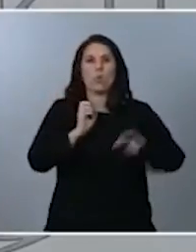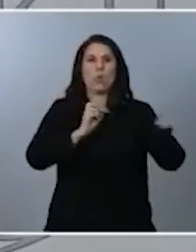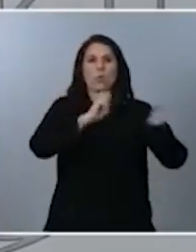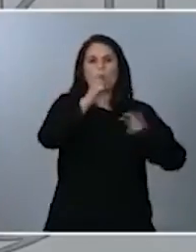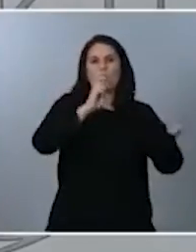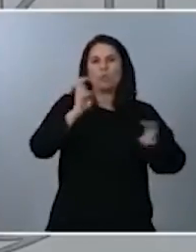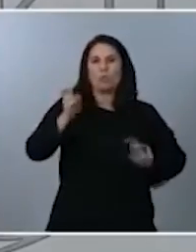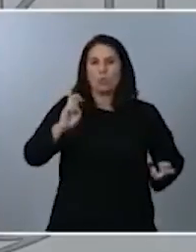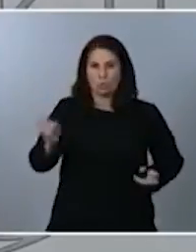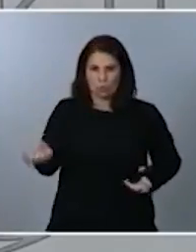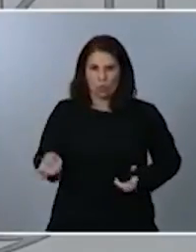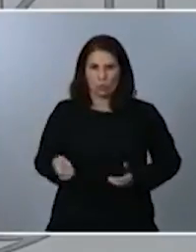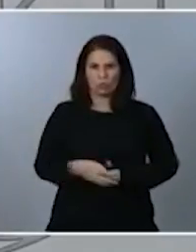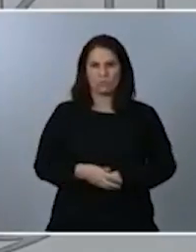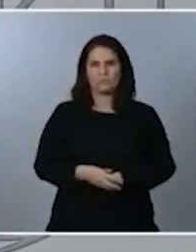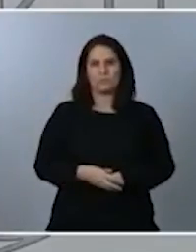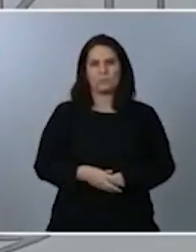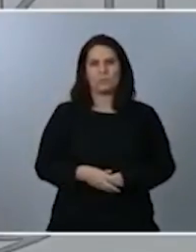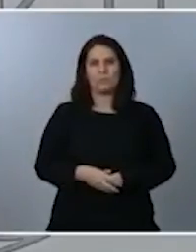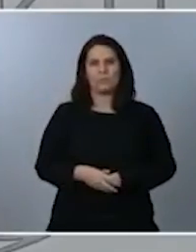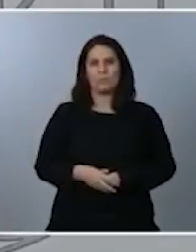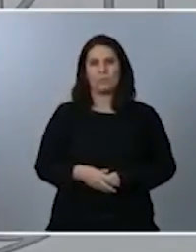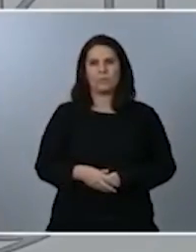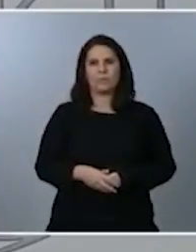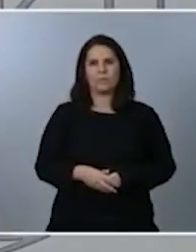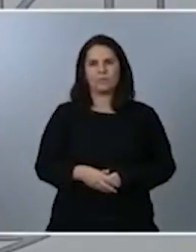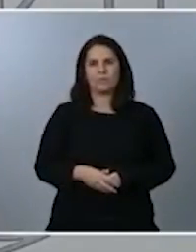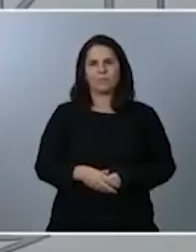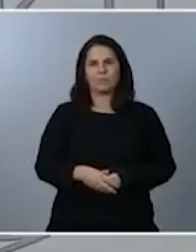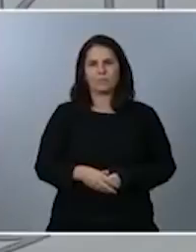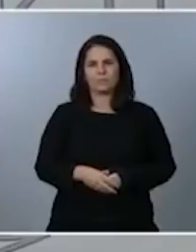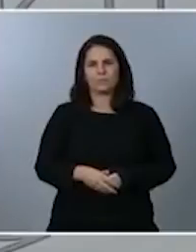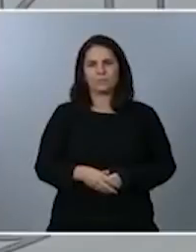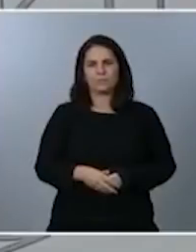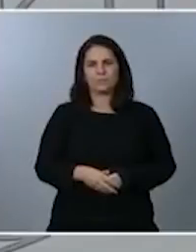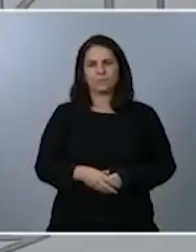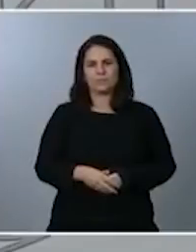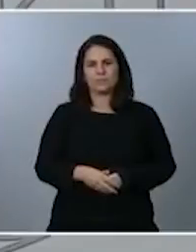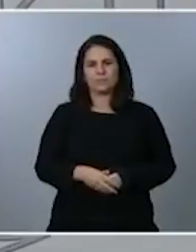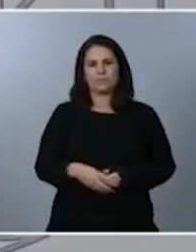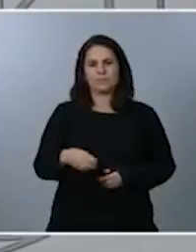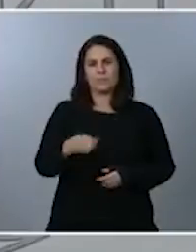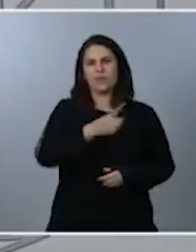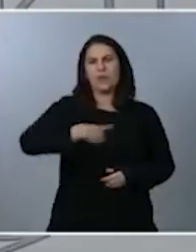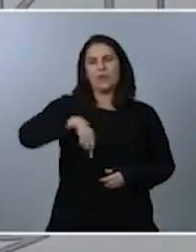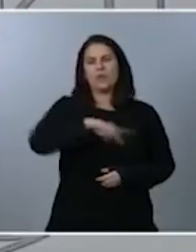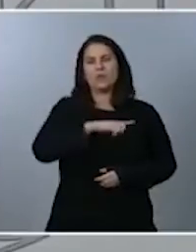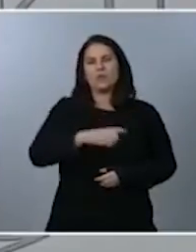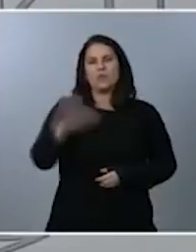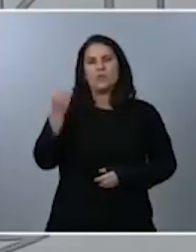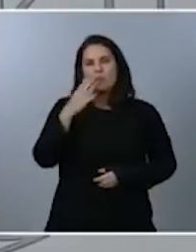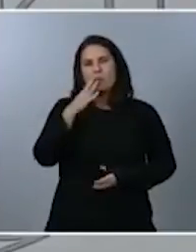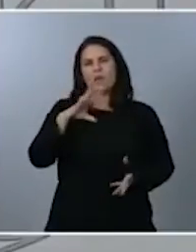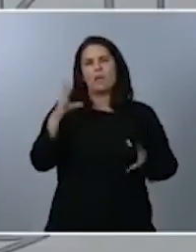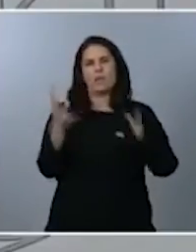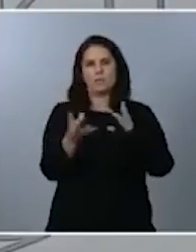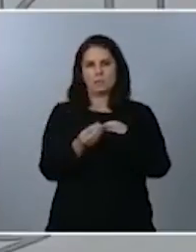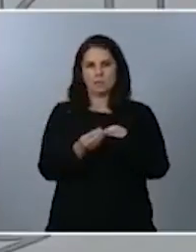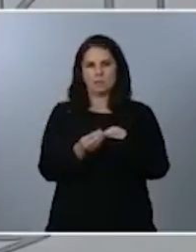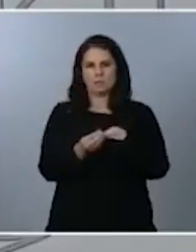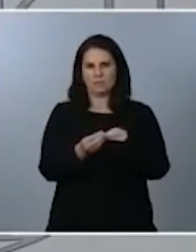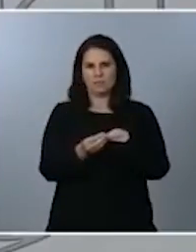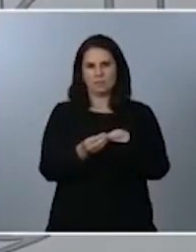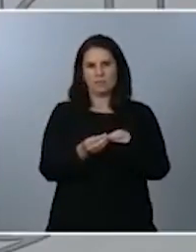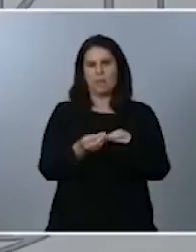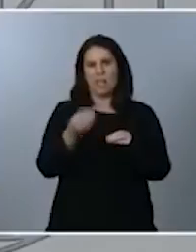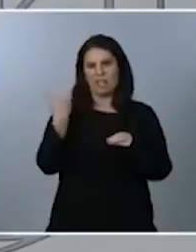tenemos que tener la flexibilidad de ser capaces de adaptarnos a esta situación ese es el gran reto que ya está entrenado durante todos estos meses